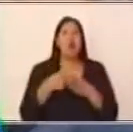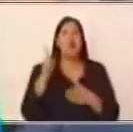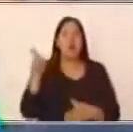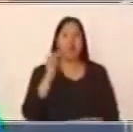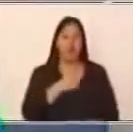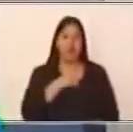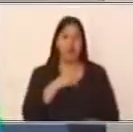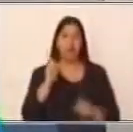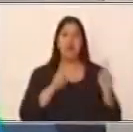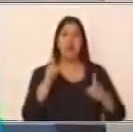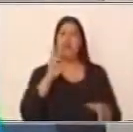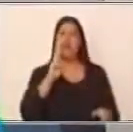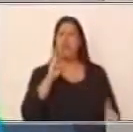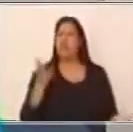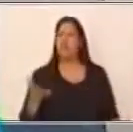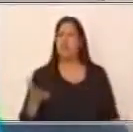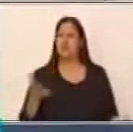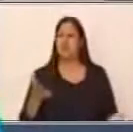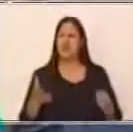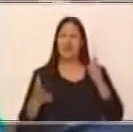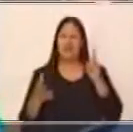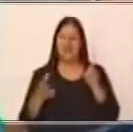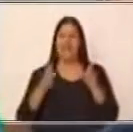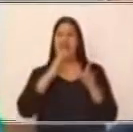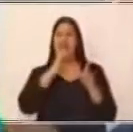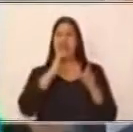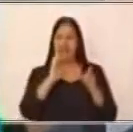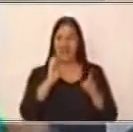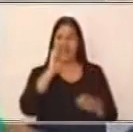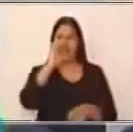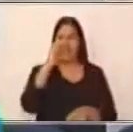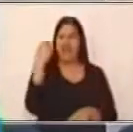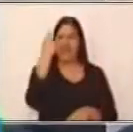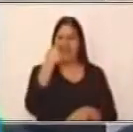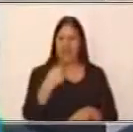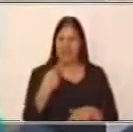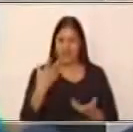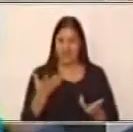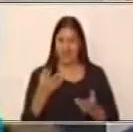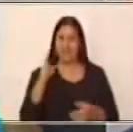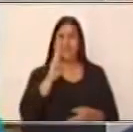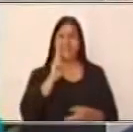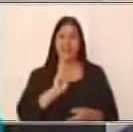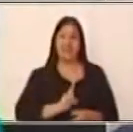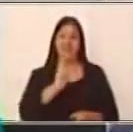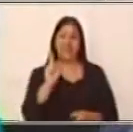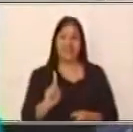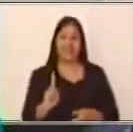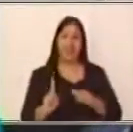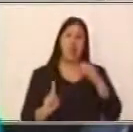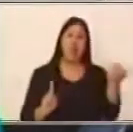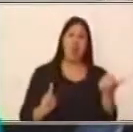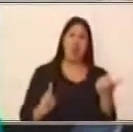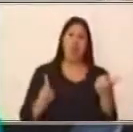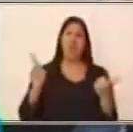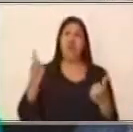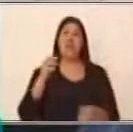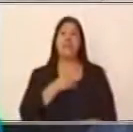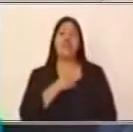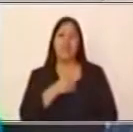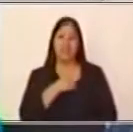Muy bien, es, del verbo ser y quiere. ¿Sí? Ahora,